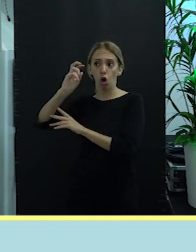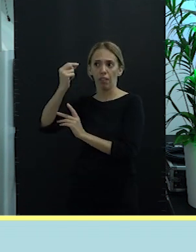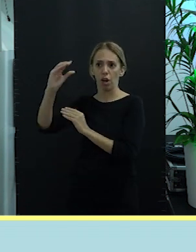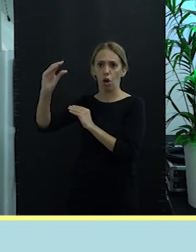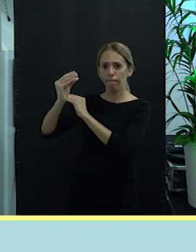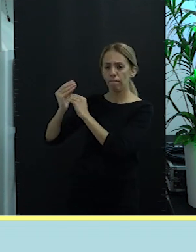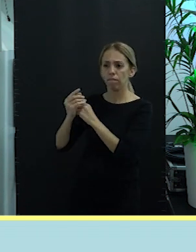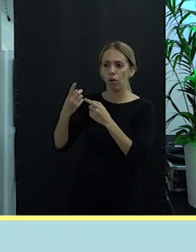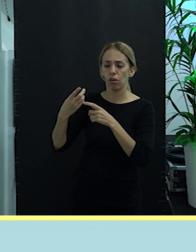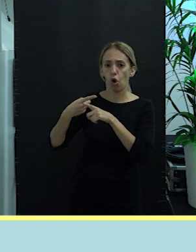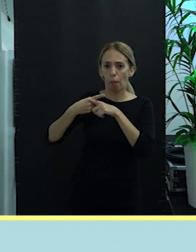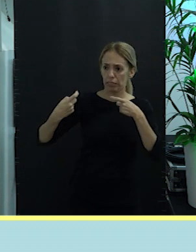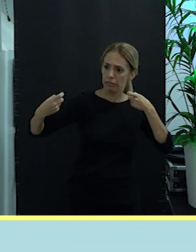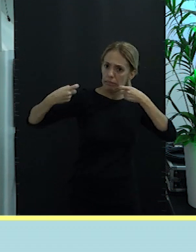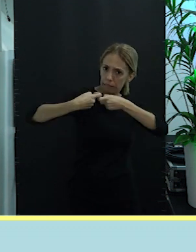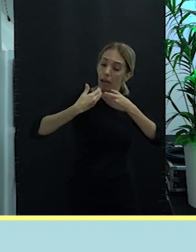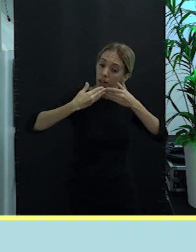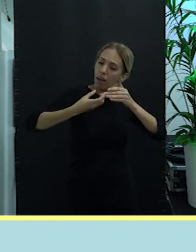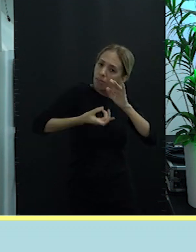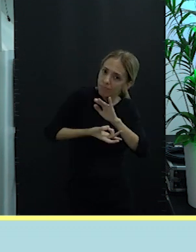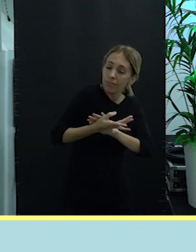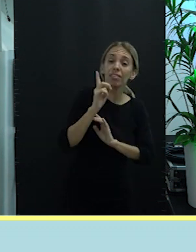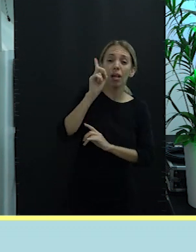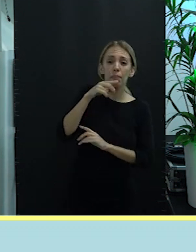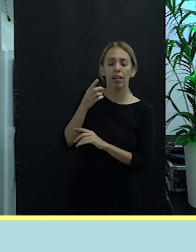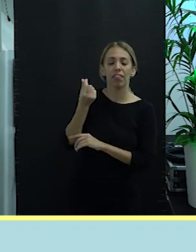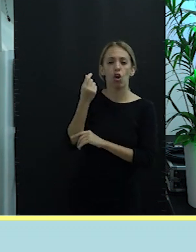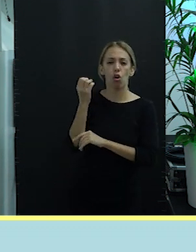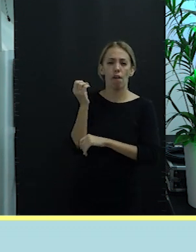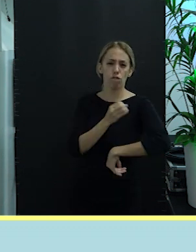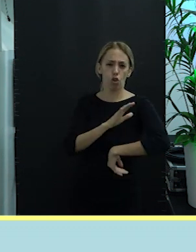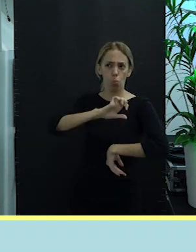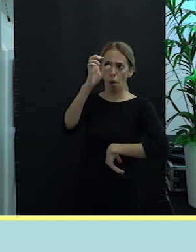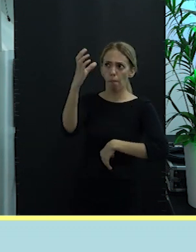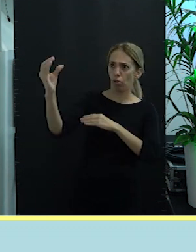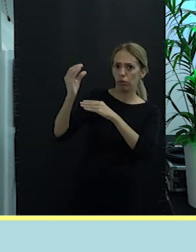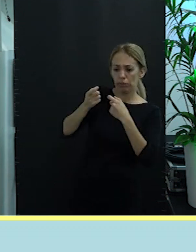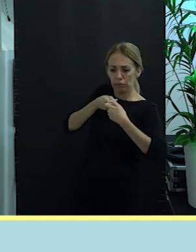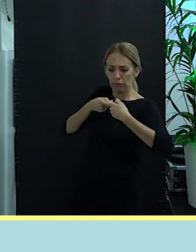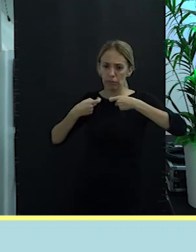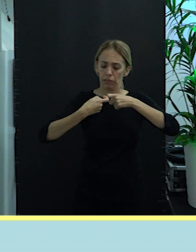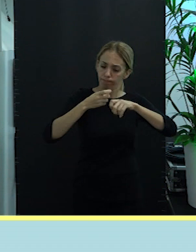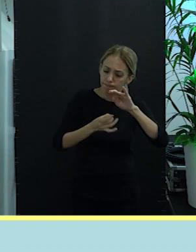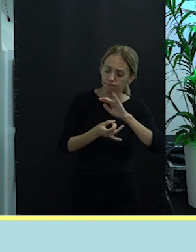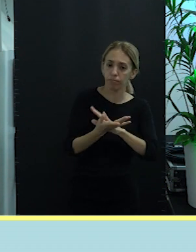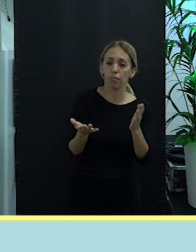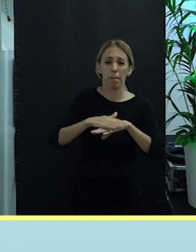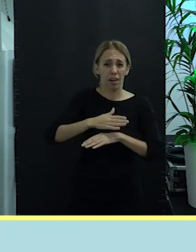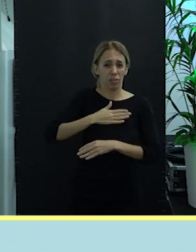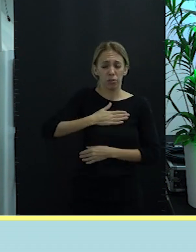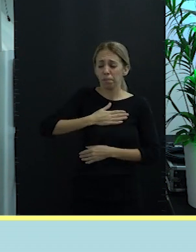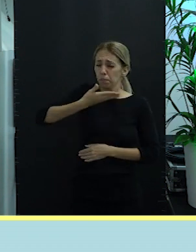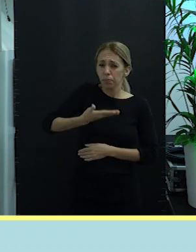están compartiendo con nosotros y a los fondos europeos. Para nosotros es clave, los fondos de